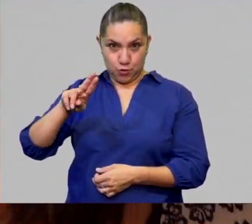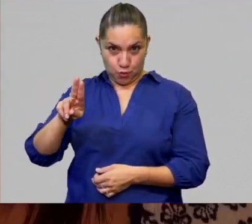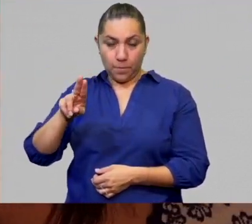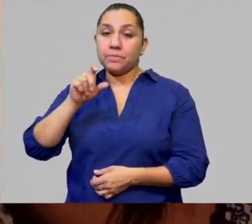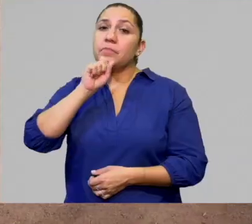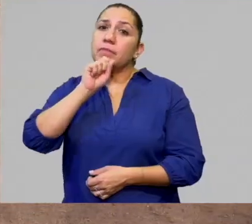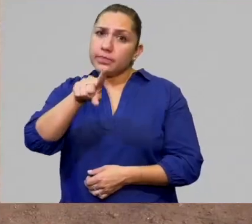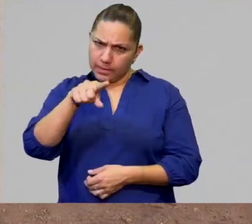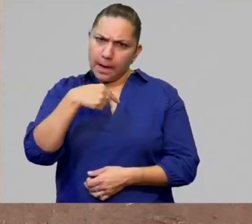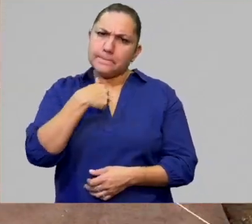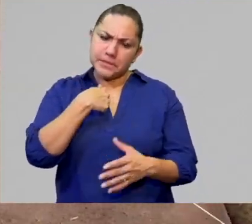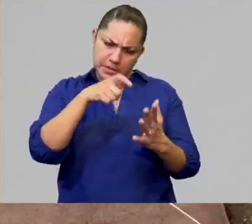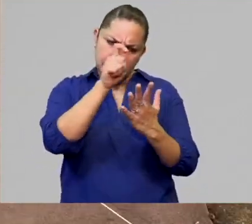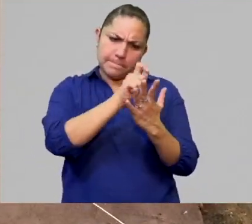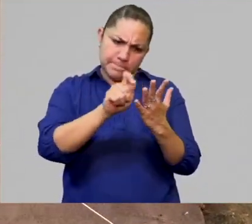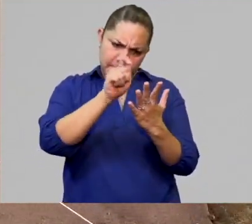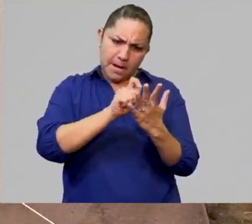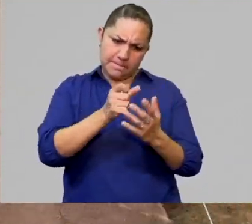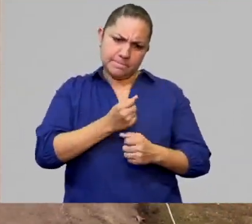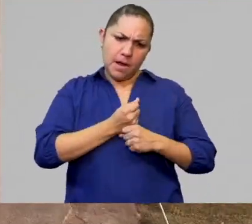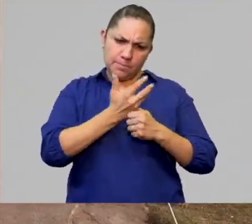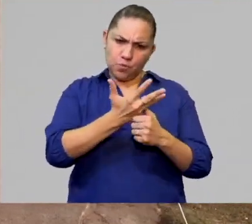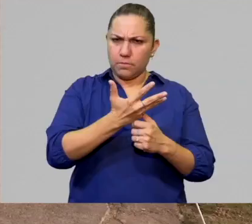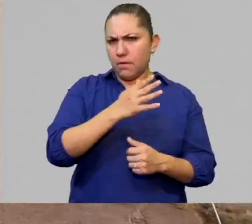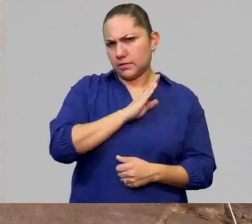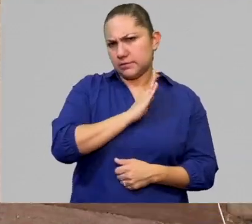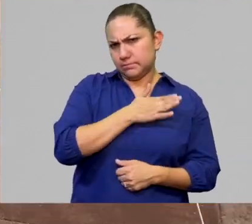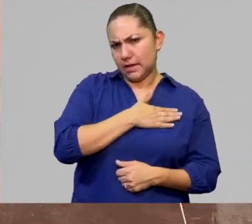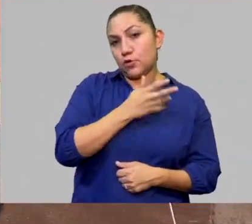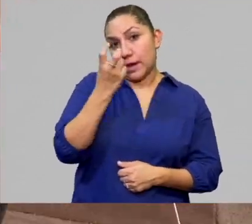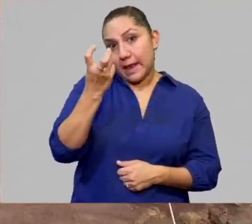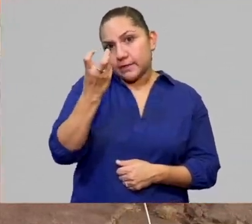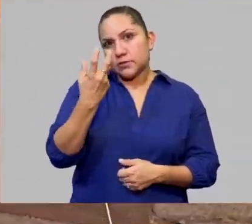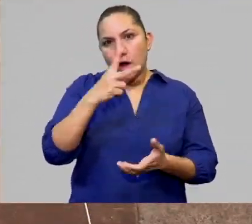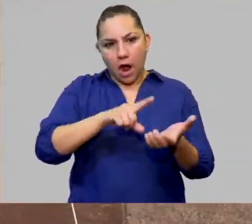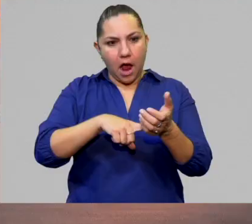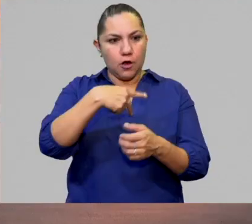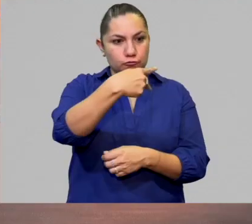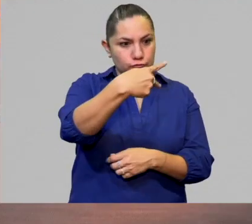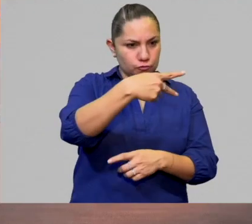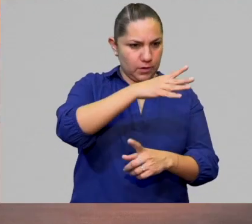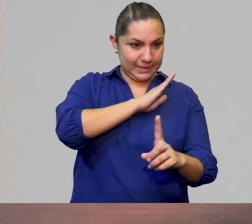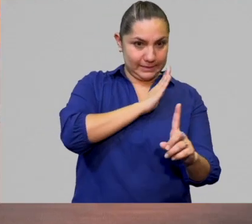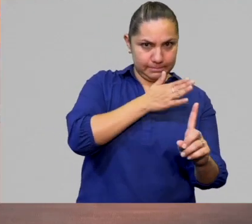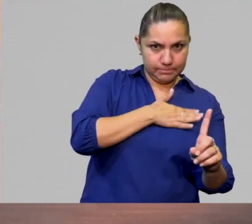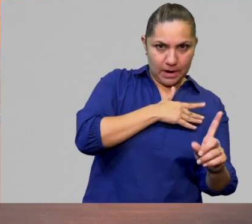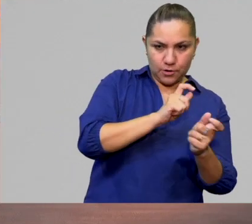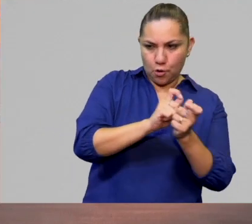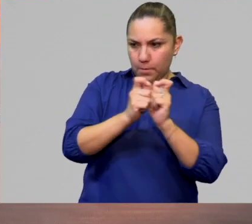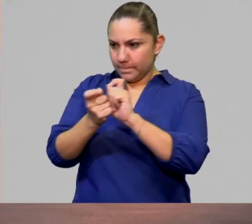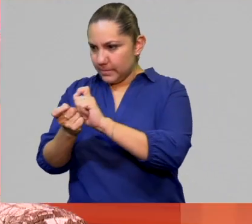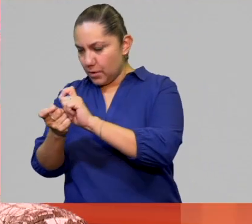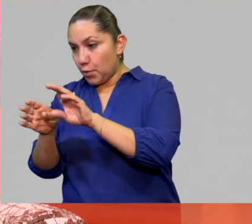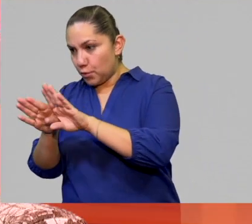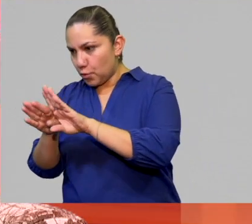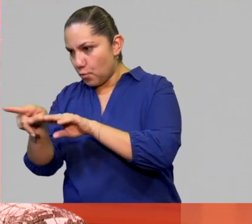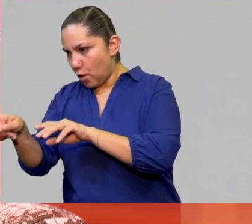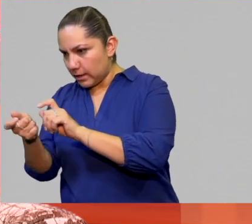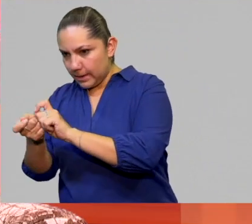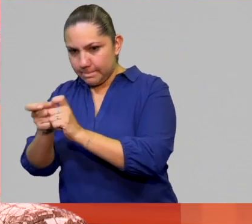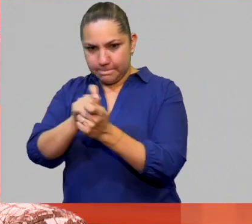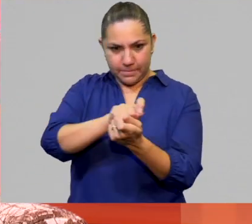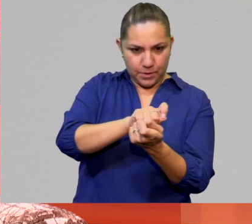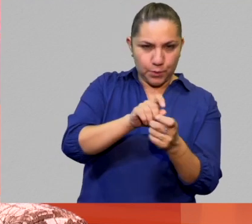desde el español. Entonces, lo que intento es llevar también ese universo del castellano al Ñañú. Ahora, hay una cosa